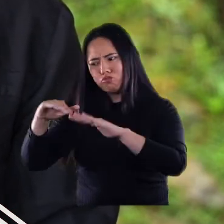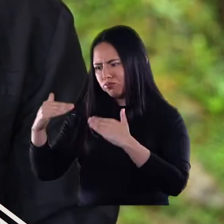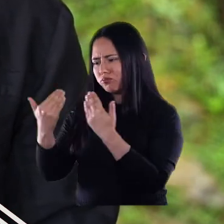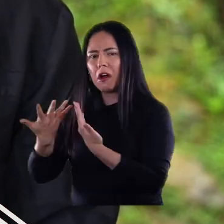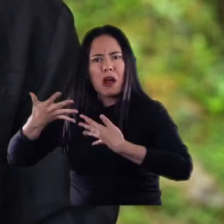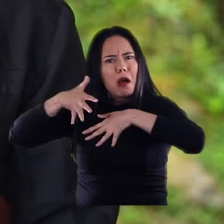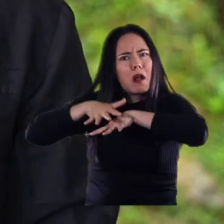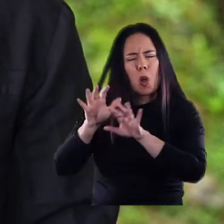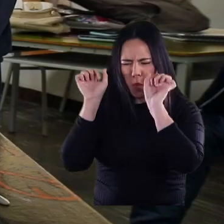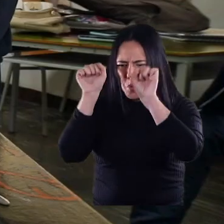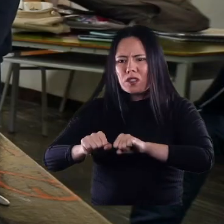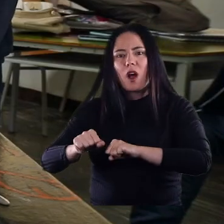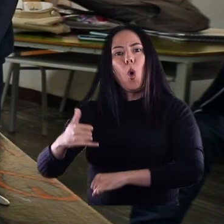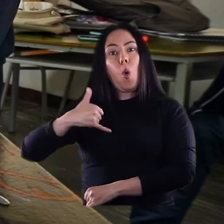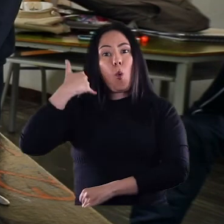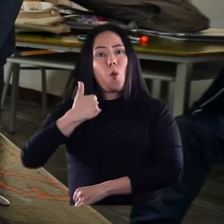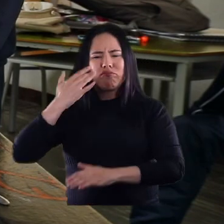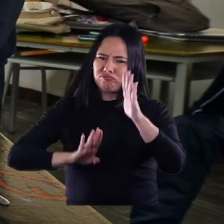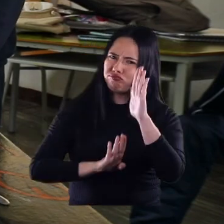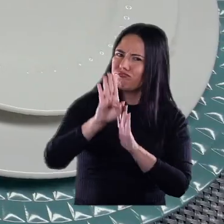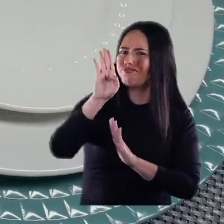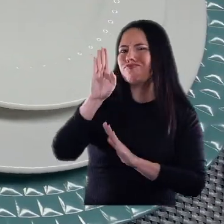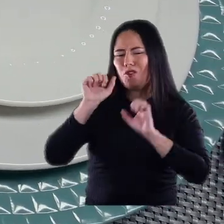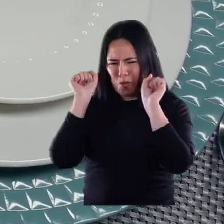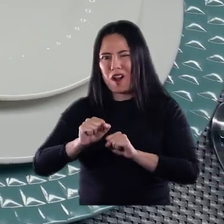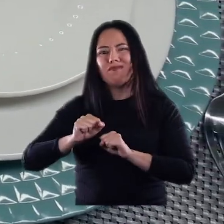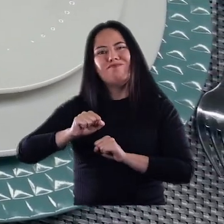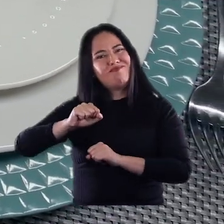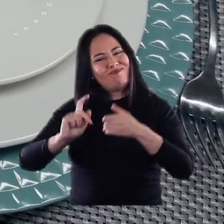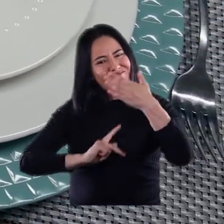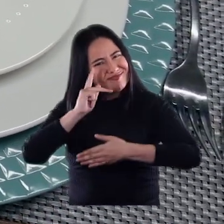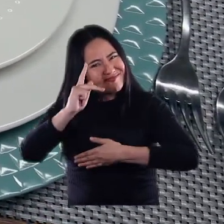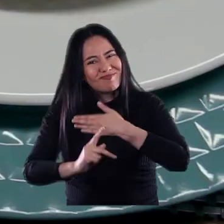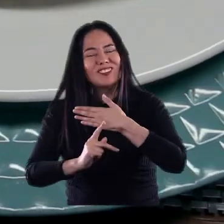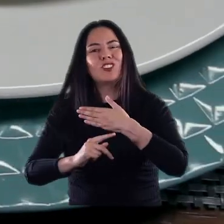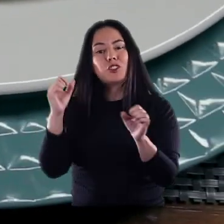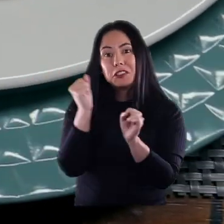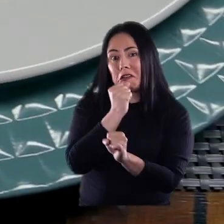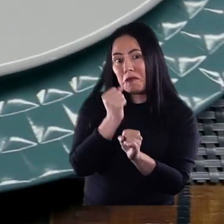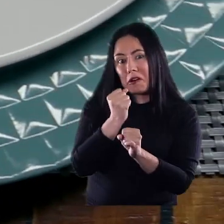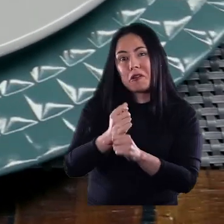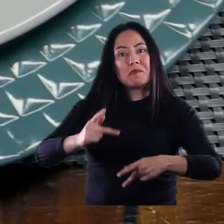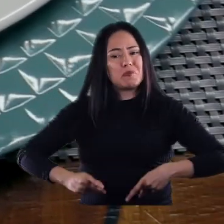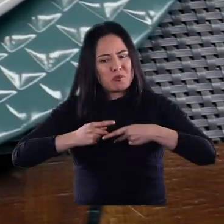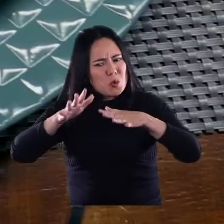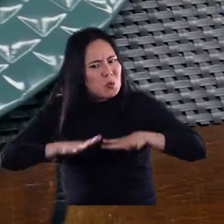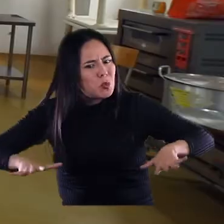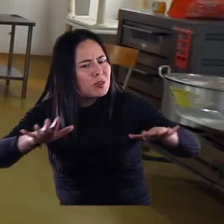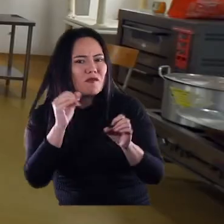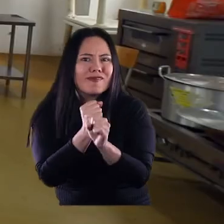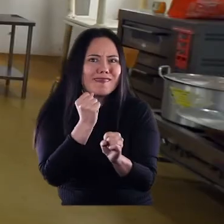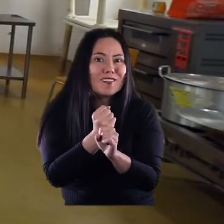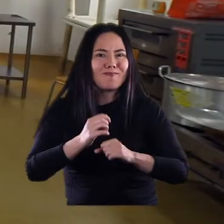con la institución educativa, la posibilidad para que nuestros jóvenes puedan desempeñar su primer trabajo en la vida o en el escenario